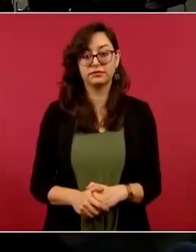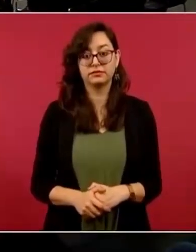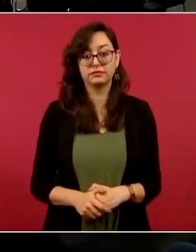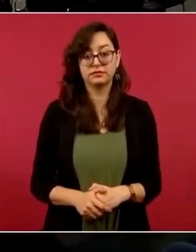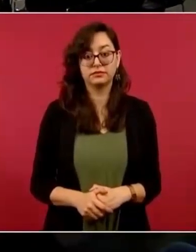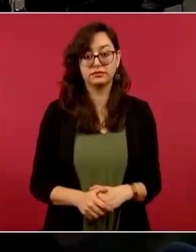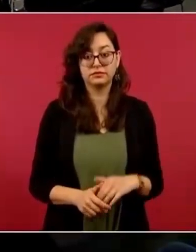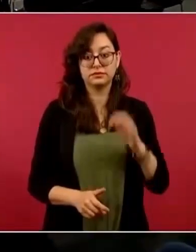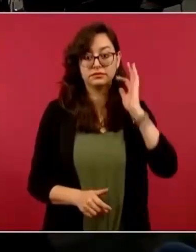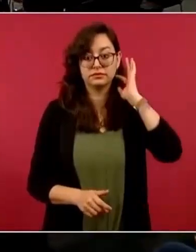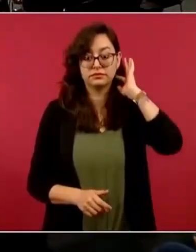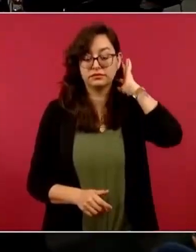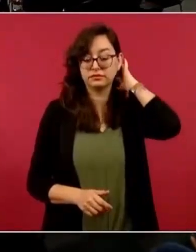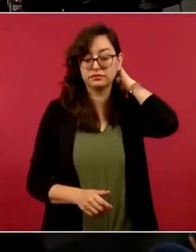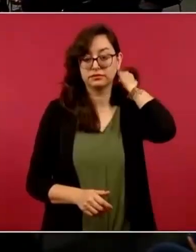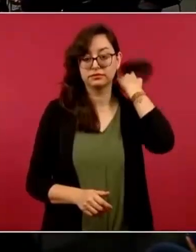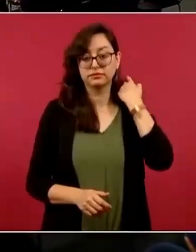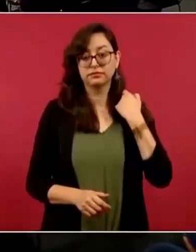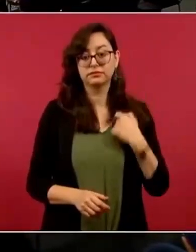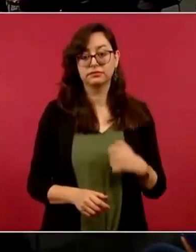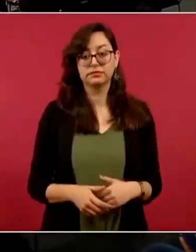Pero en ese sentido, presidente, por el momento...